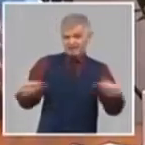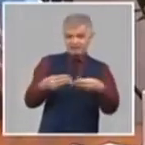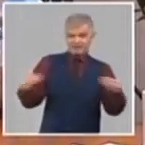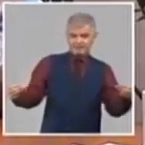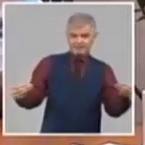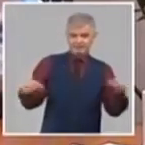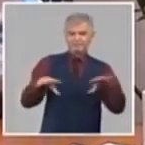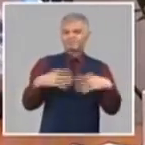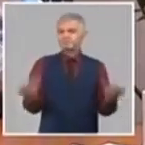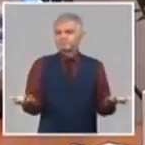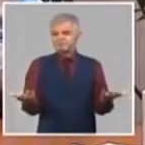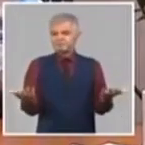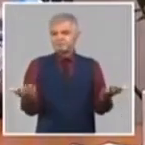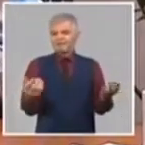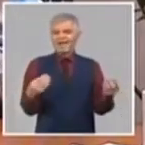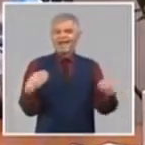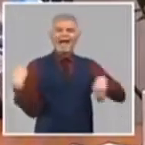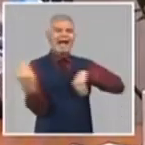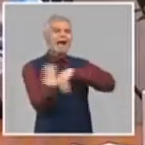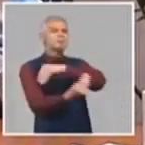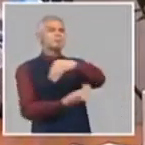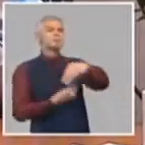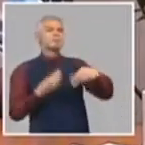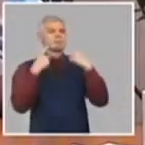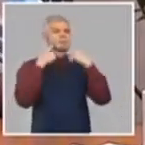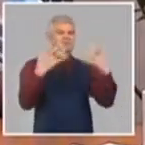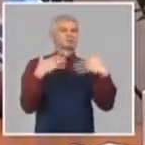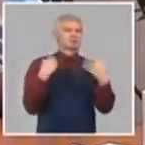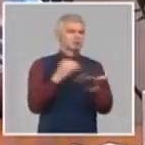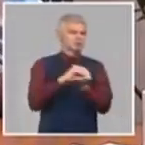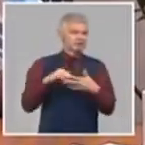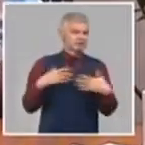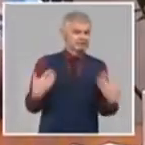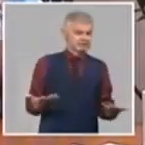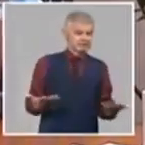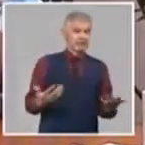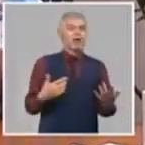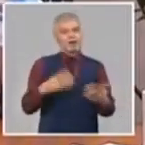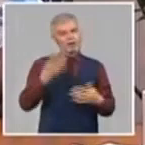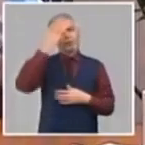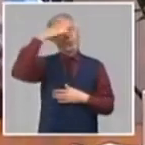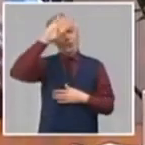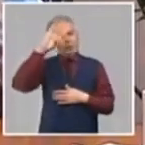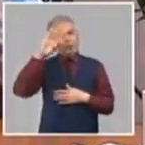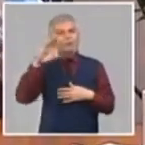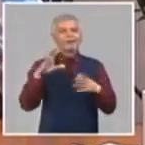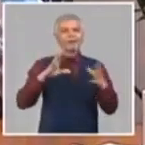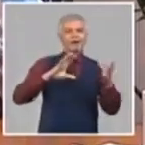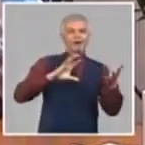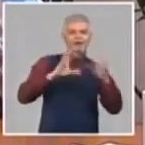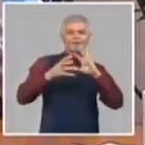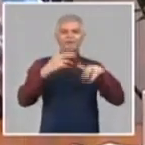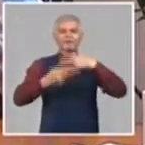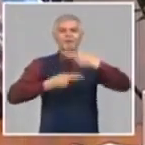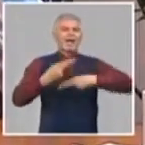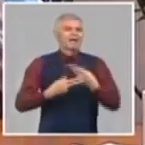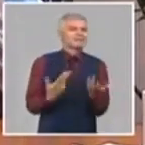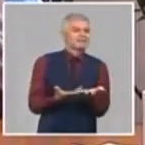¿dónde hay un cambio significativo? En que el país diseña el programa de autobastecimiento municipal.